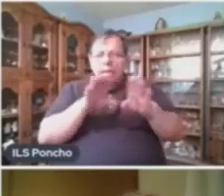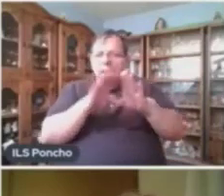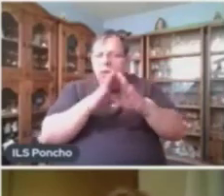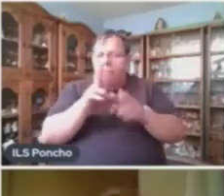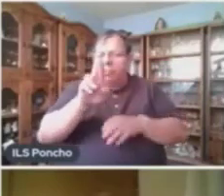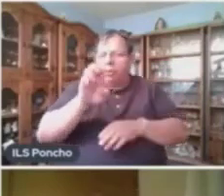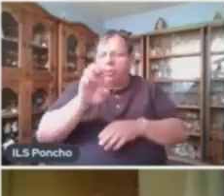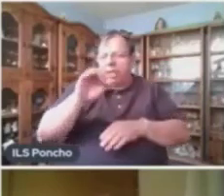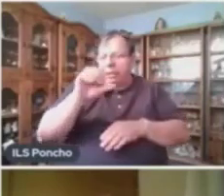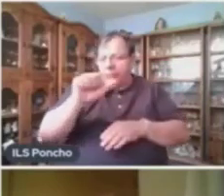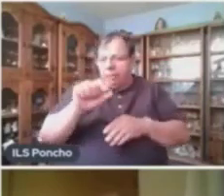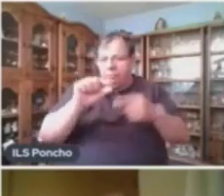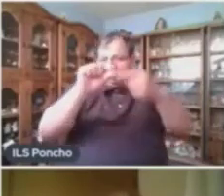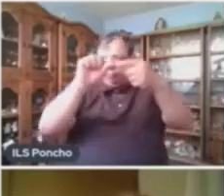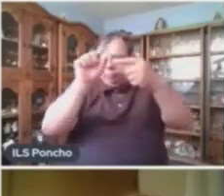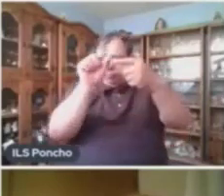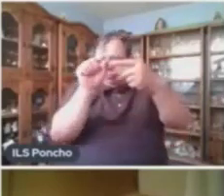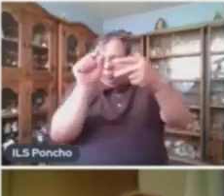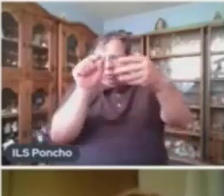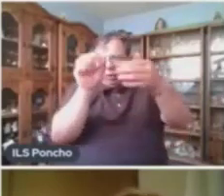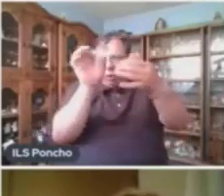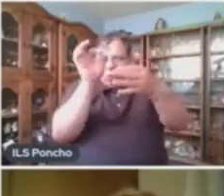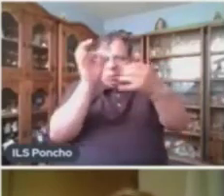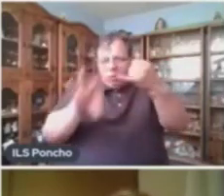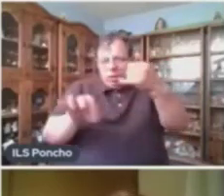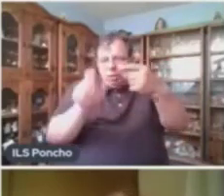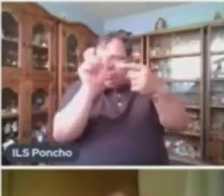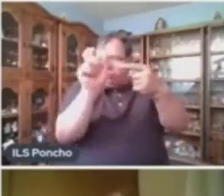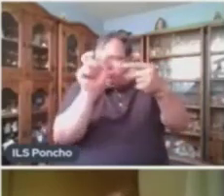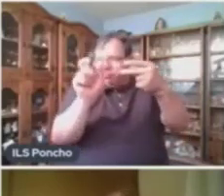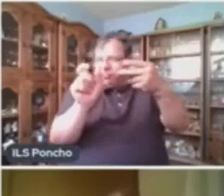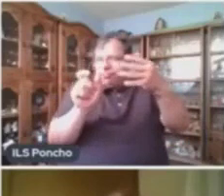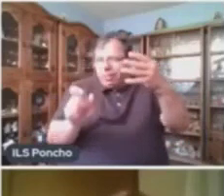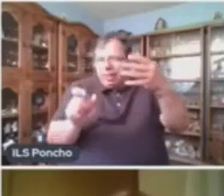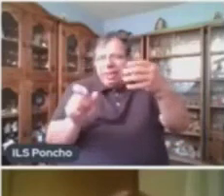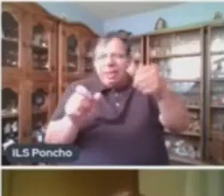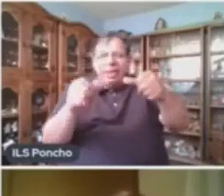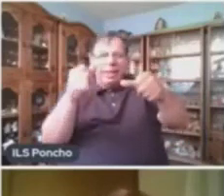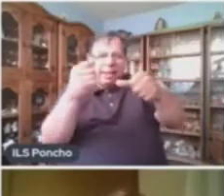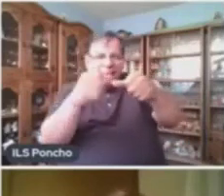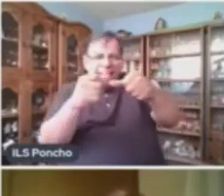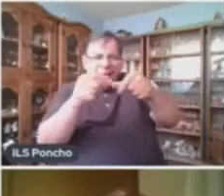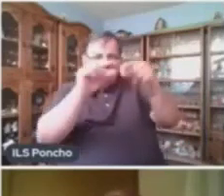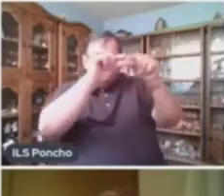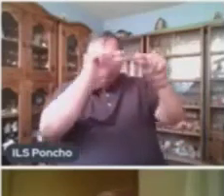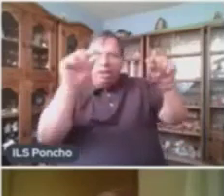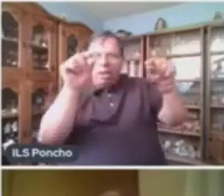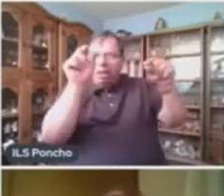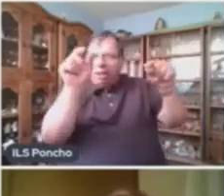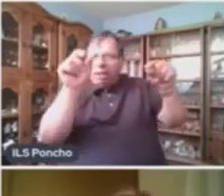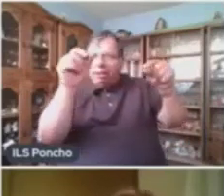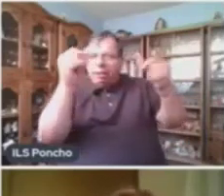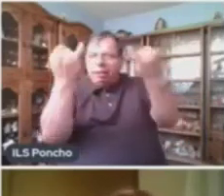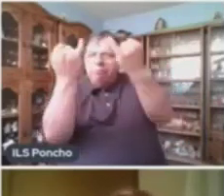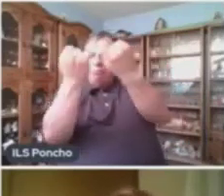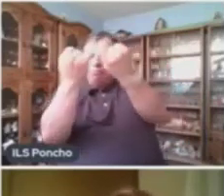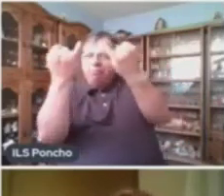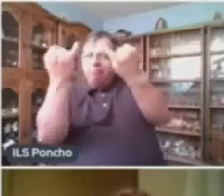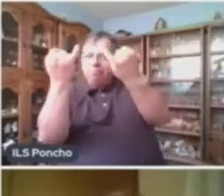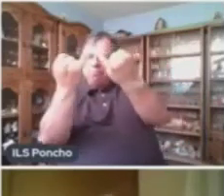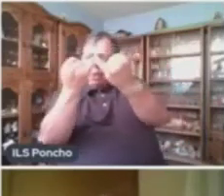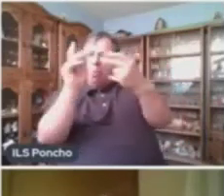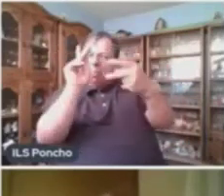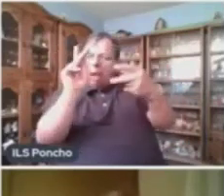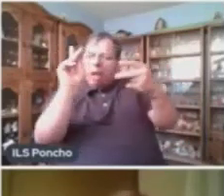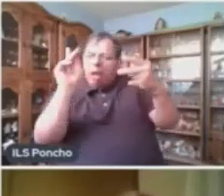La rima es cuando las letras finales de los versos Coinciden a partir